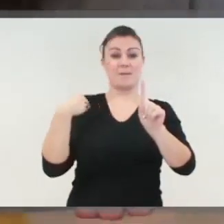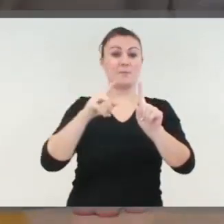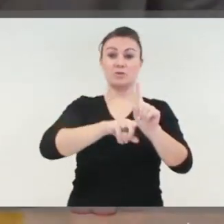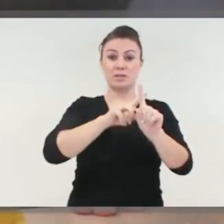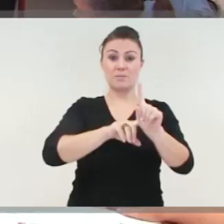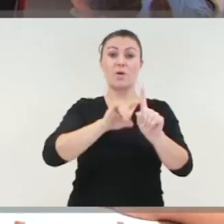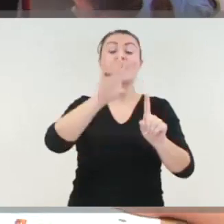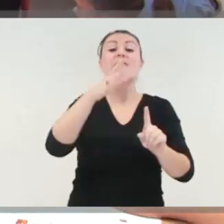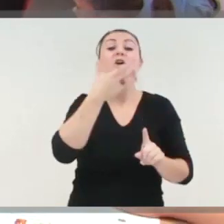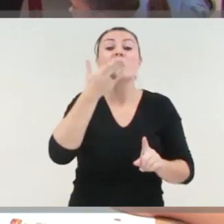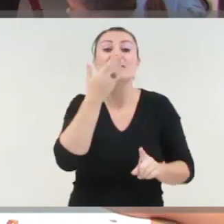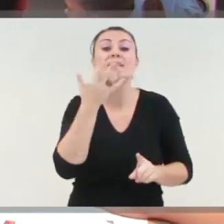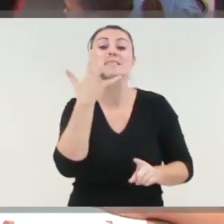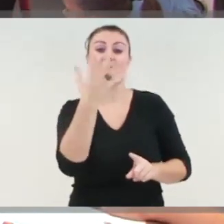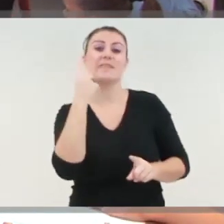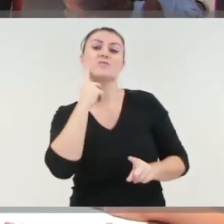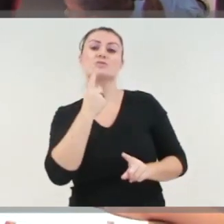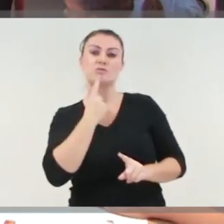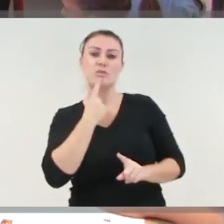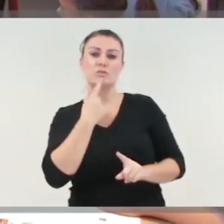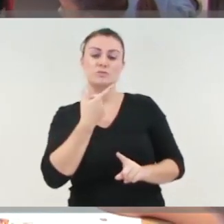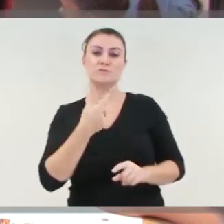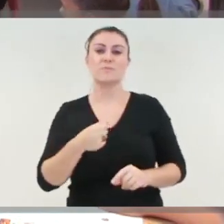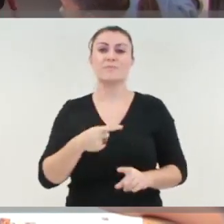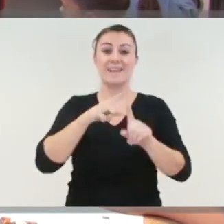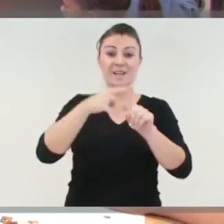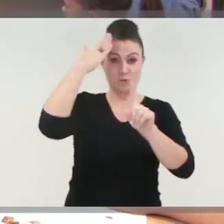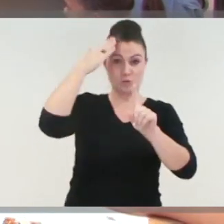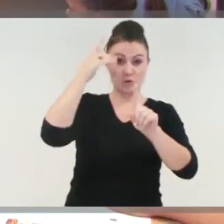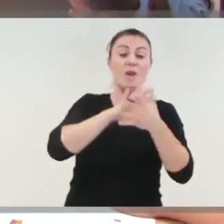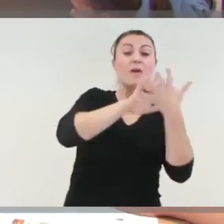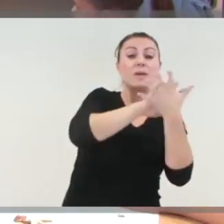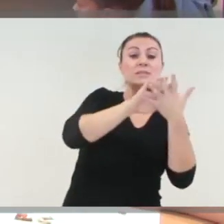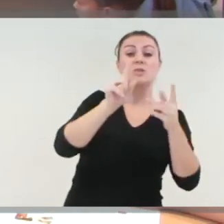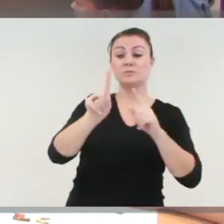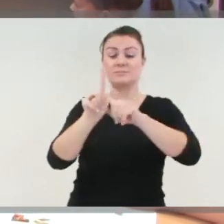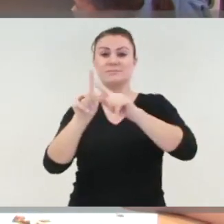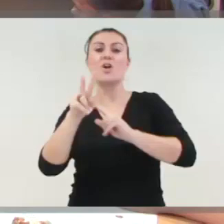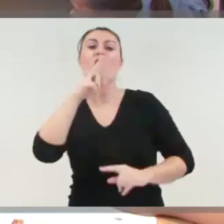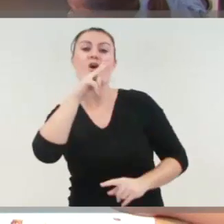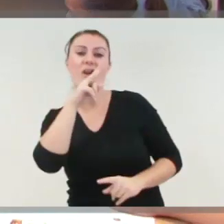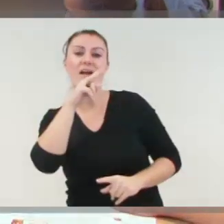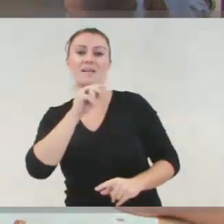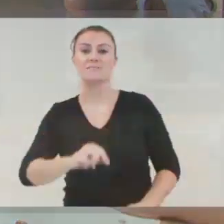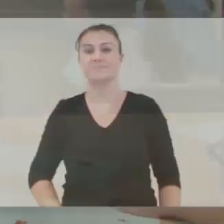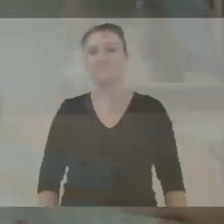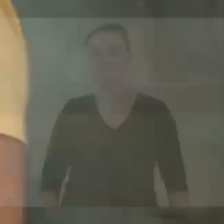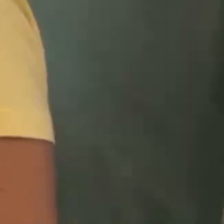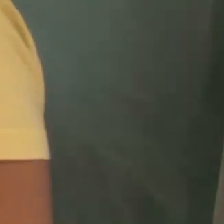vez con 15 alumnos oyentes y 5 alumnos sordos. Uno habla en lengua de signos y otro en lengua oral.